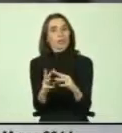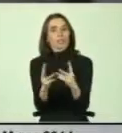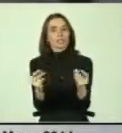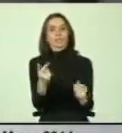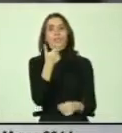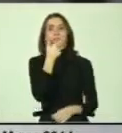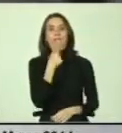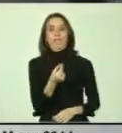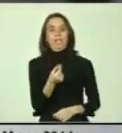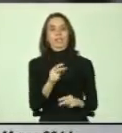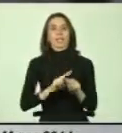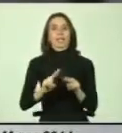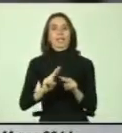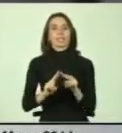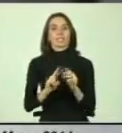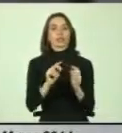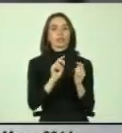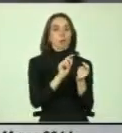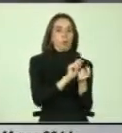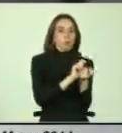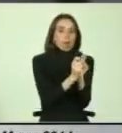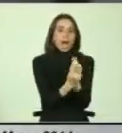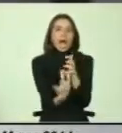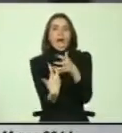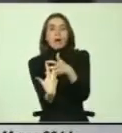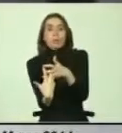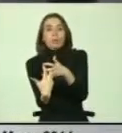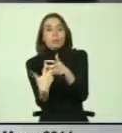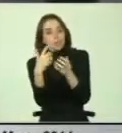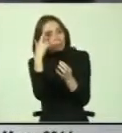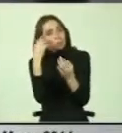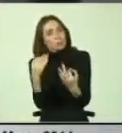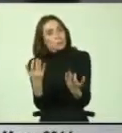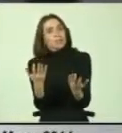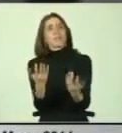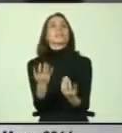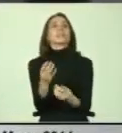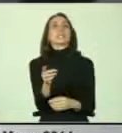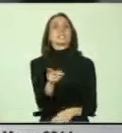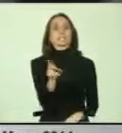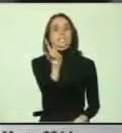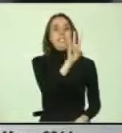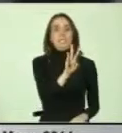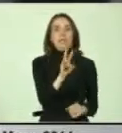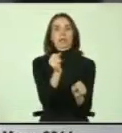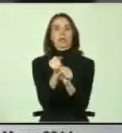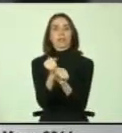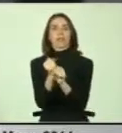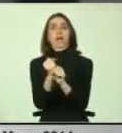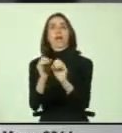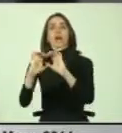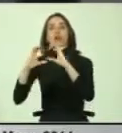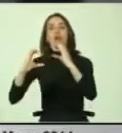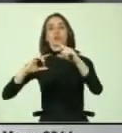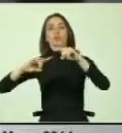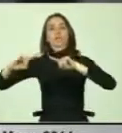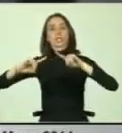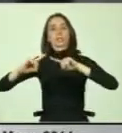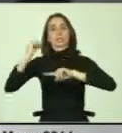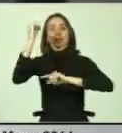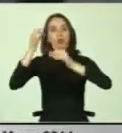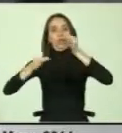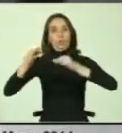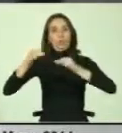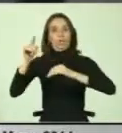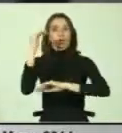fácilmente con la realización de algún ajuste razonable? Nathalie está trabajando con la Corporación Administrativa del Poder Judicial, que